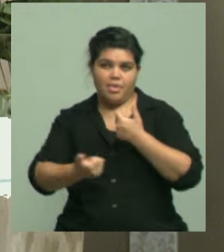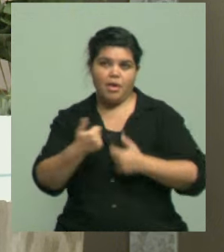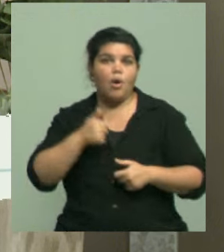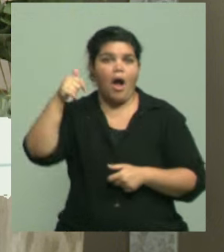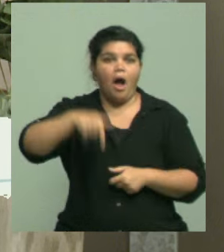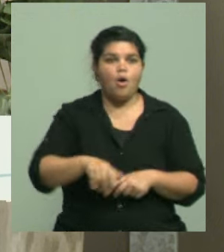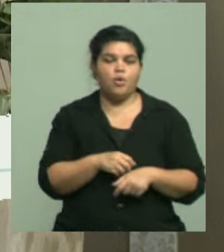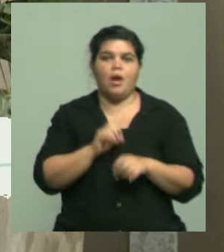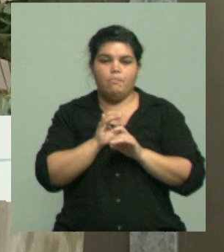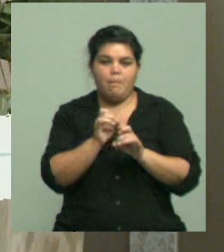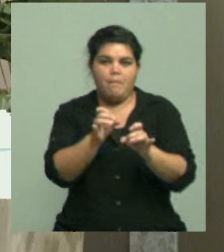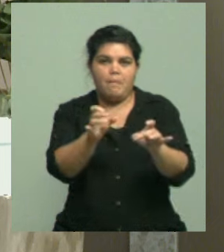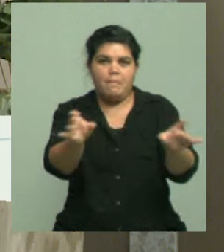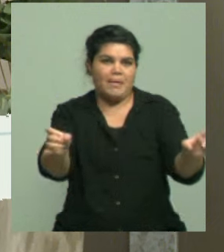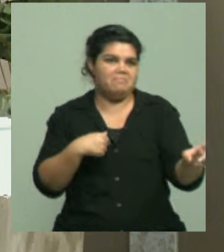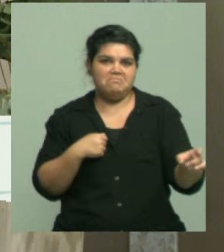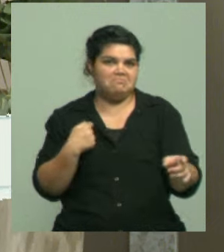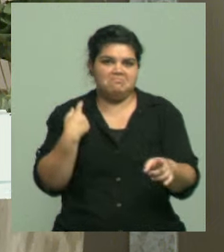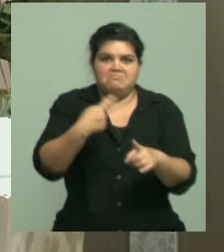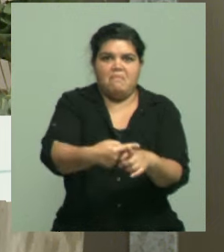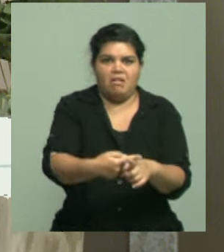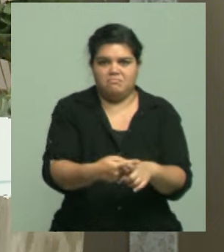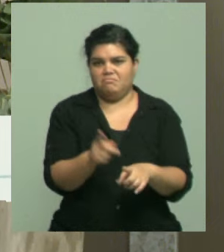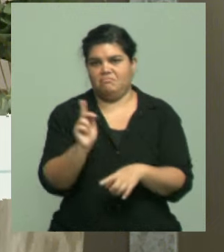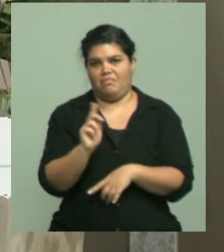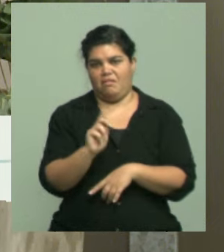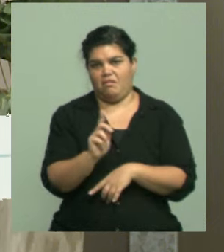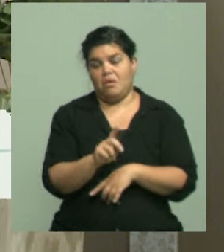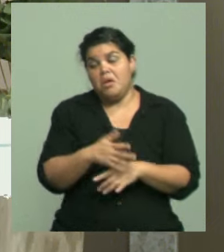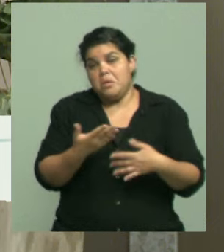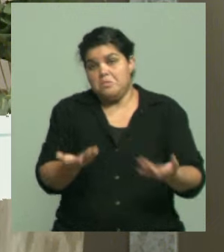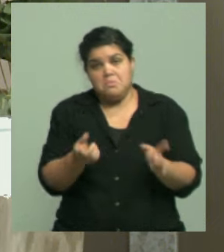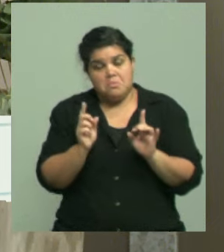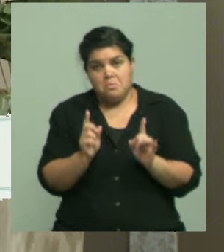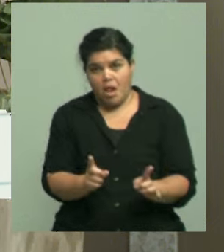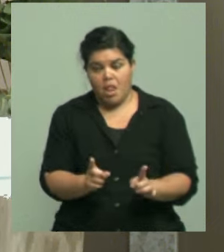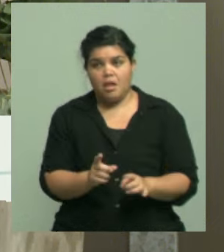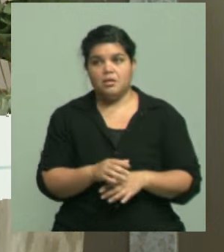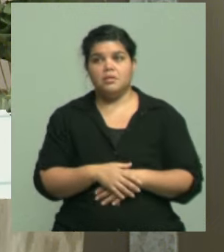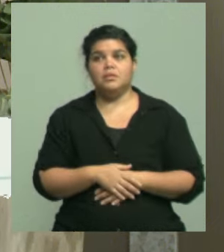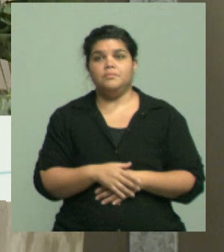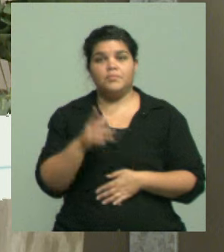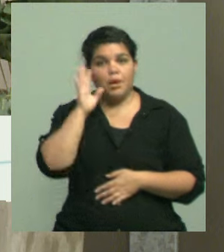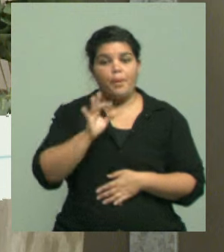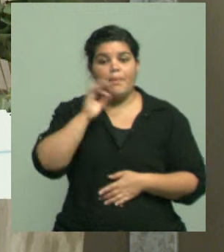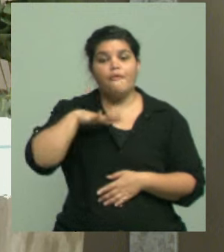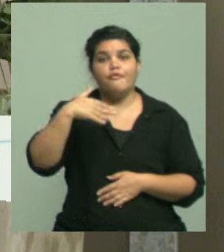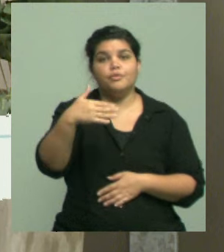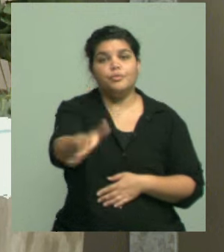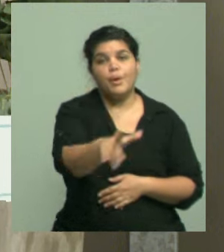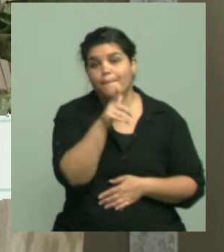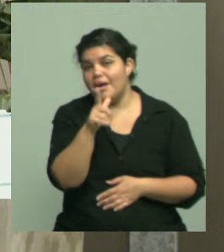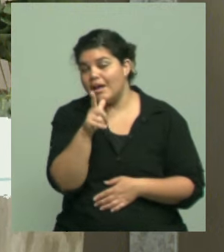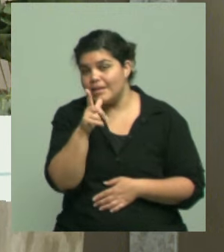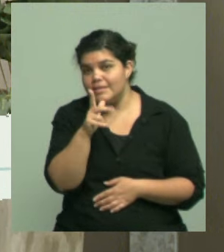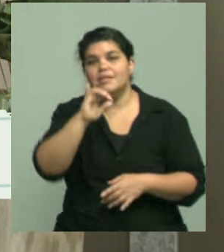tiene, digamos, ya mucho que aportar, pero sí es importante tener en cuenta que la opinión a futuro, ella misma lo decía, será